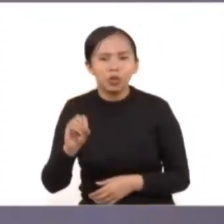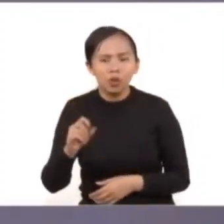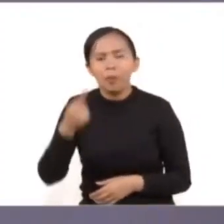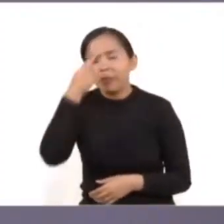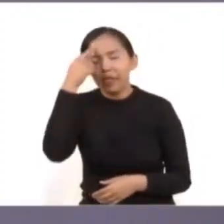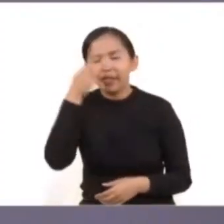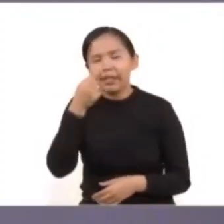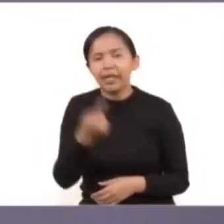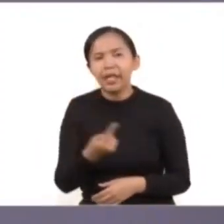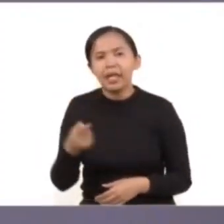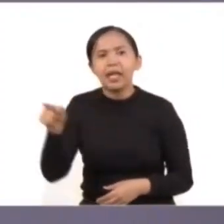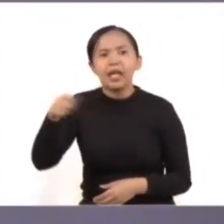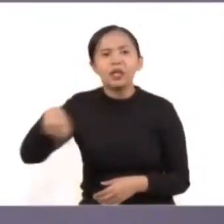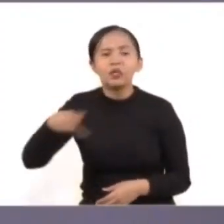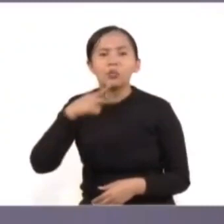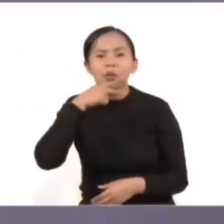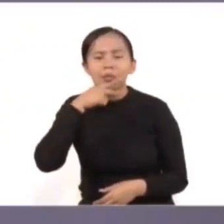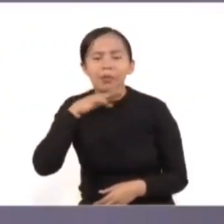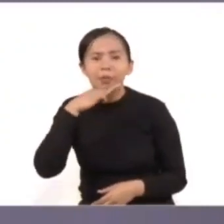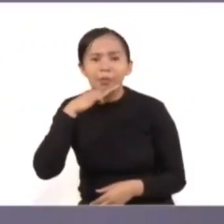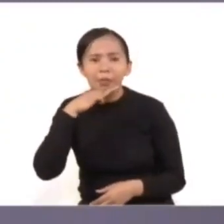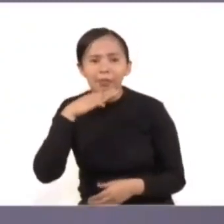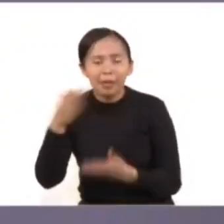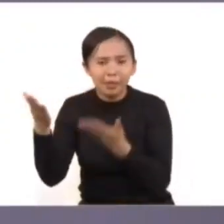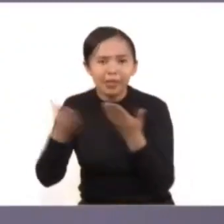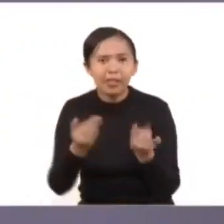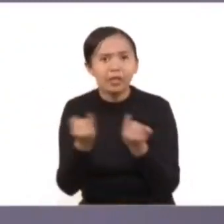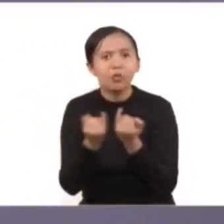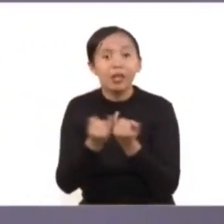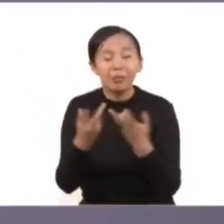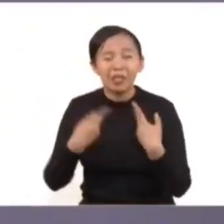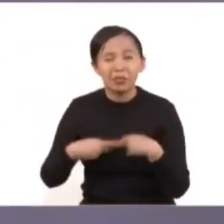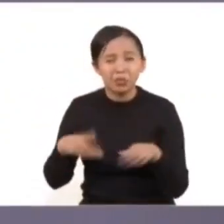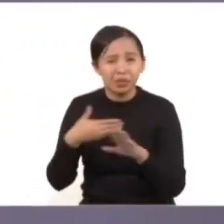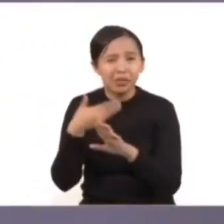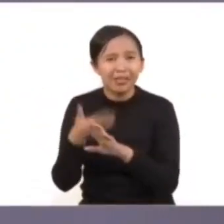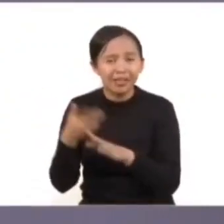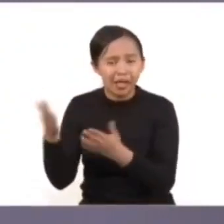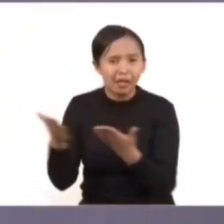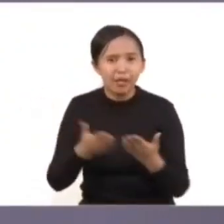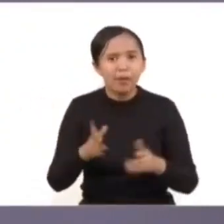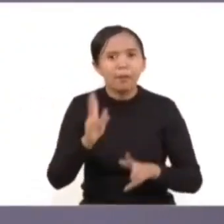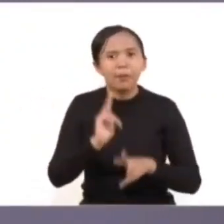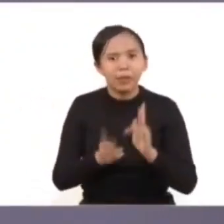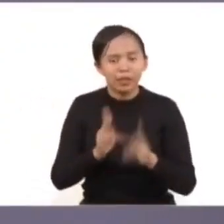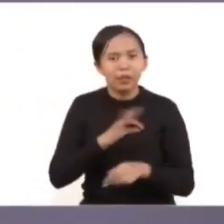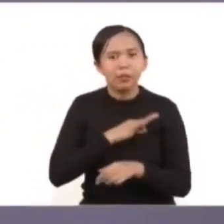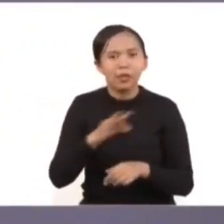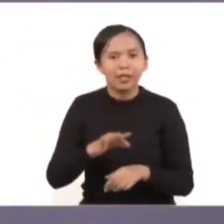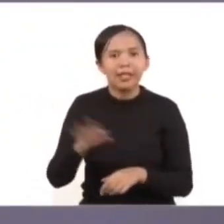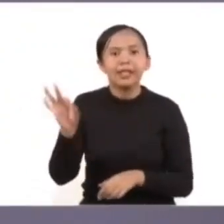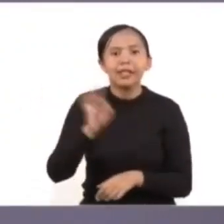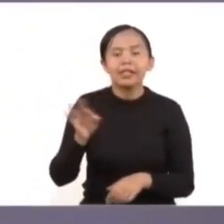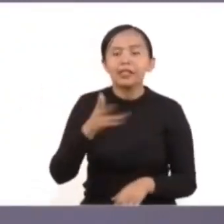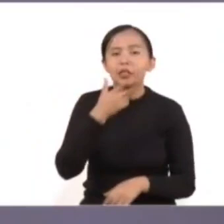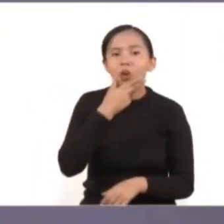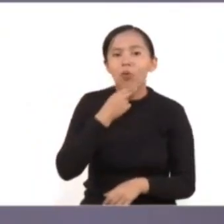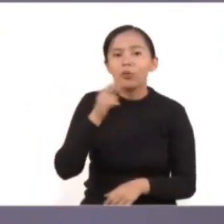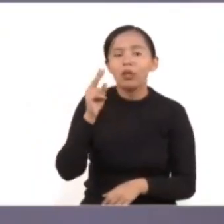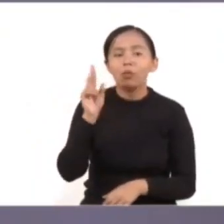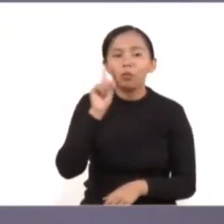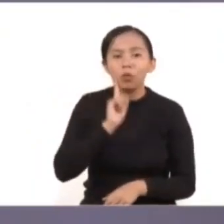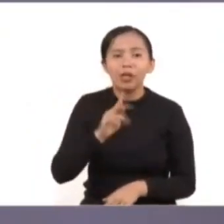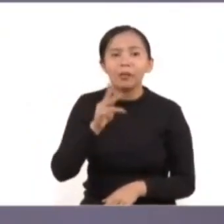familia y podamos hablar con agresores. Y también tienen la indicación de que si el madre, la madre, el padre o el